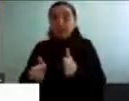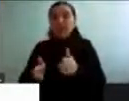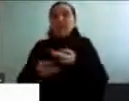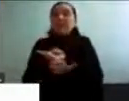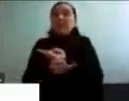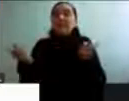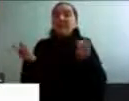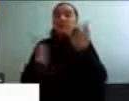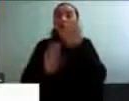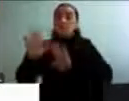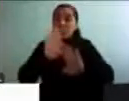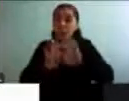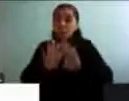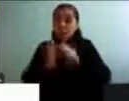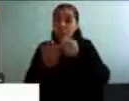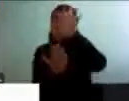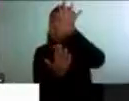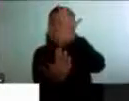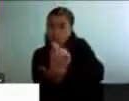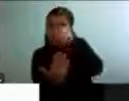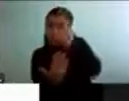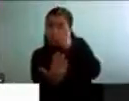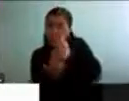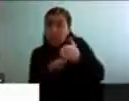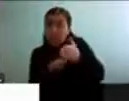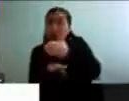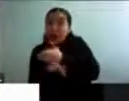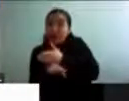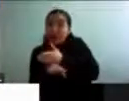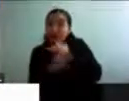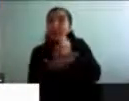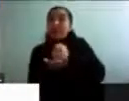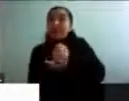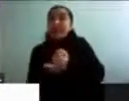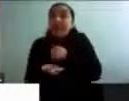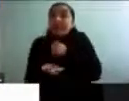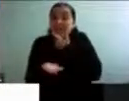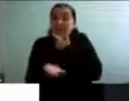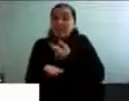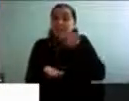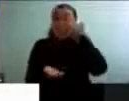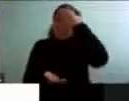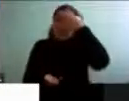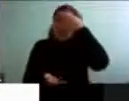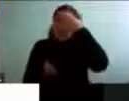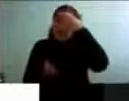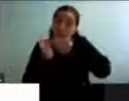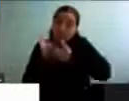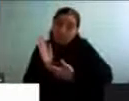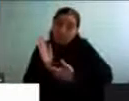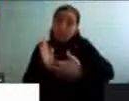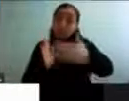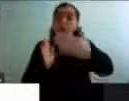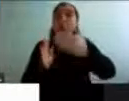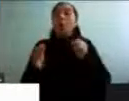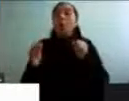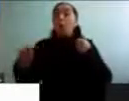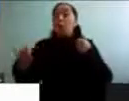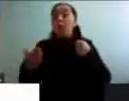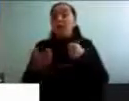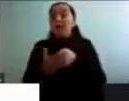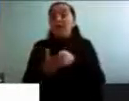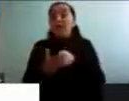por ejemplo, el diagnóstico precoz y el tratamiento de enfermedades crónicas. O si bien una persona tiene un accidente vascular,